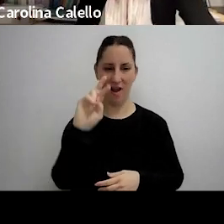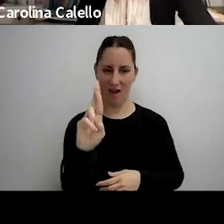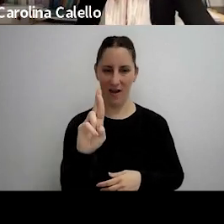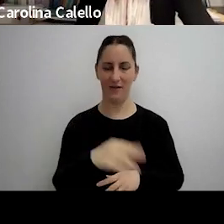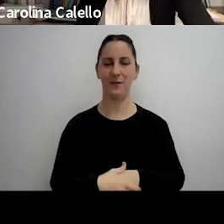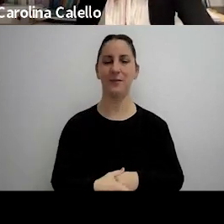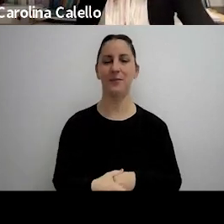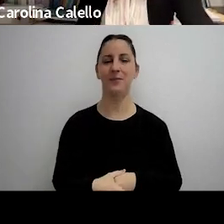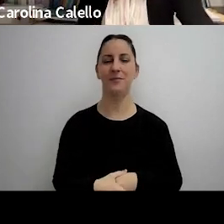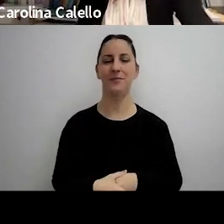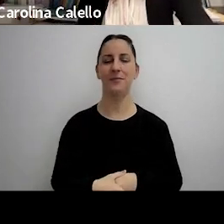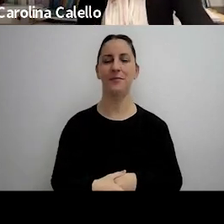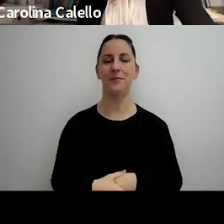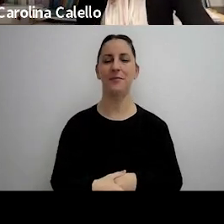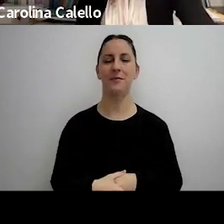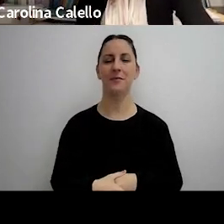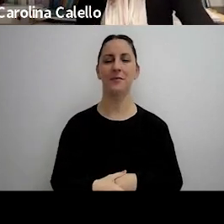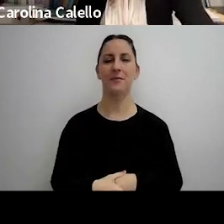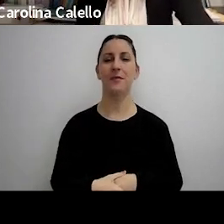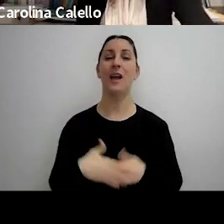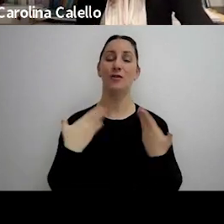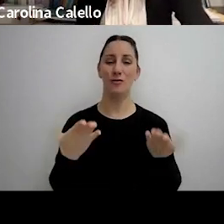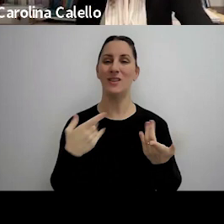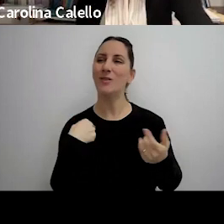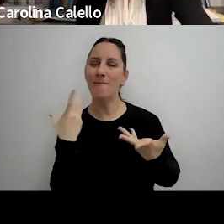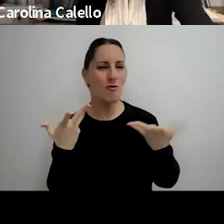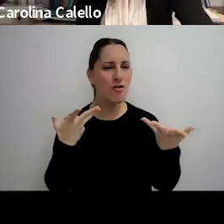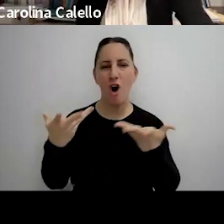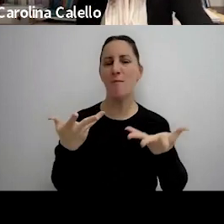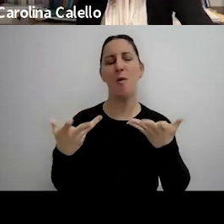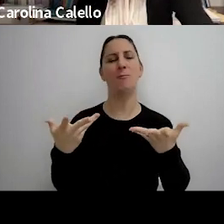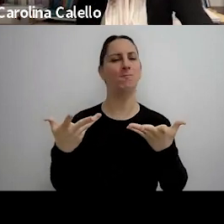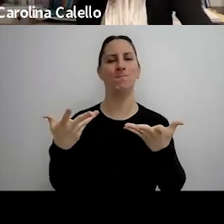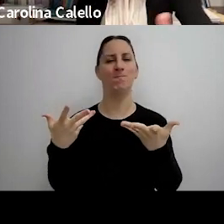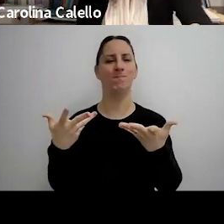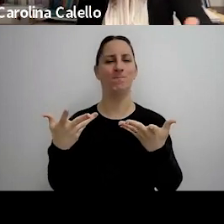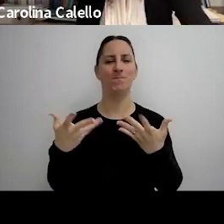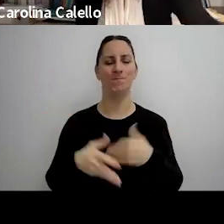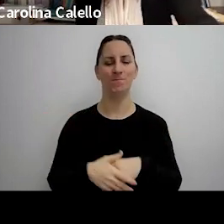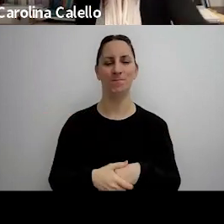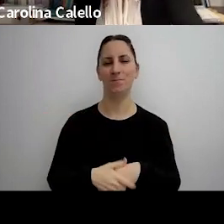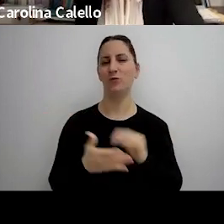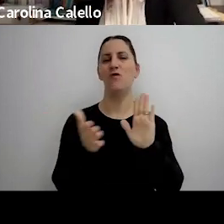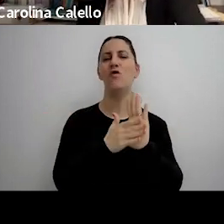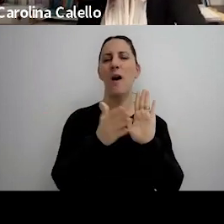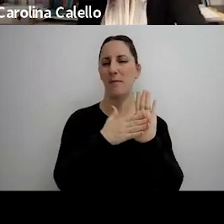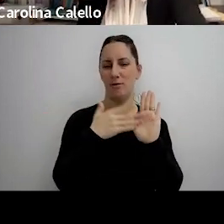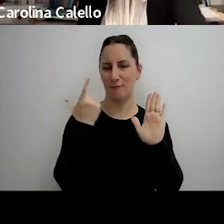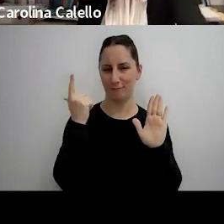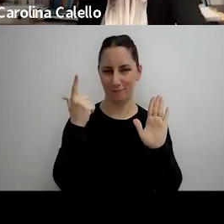cual esto de diferir no había tenido este fundamento digamos